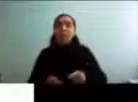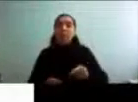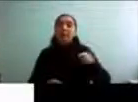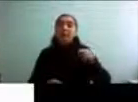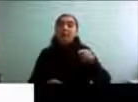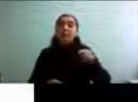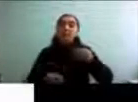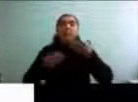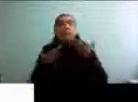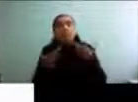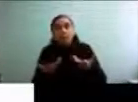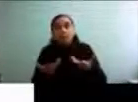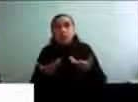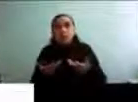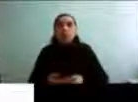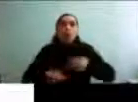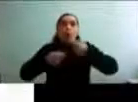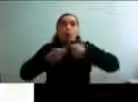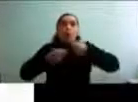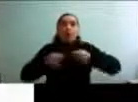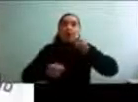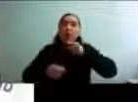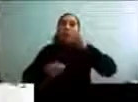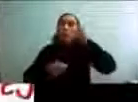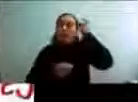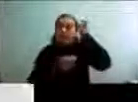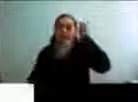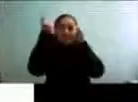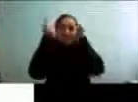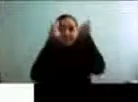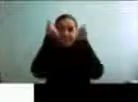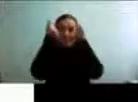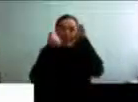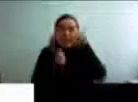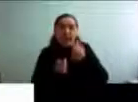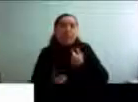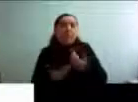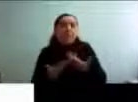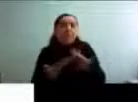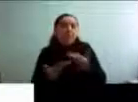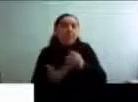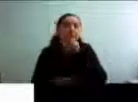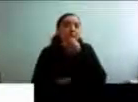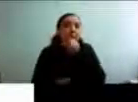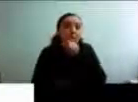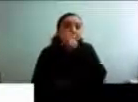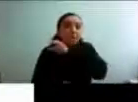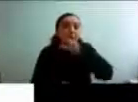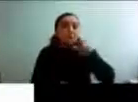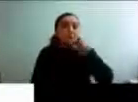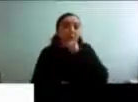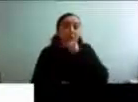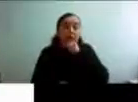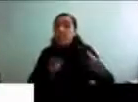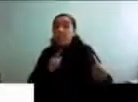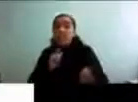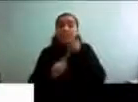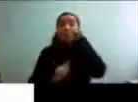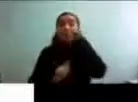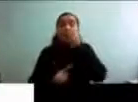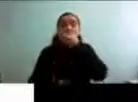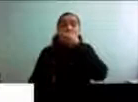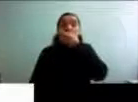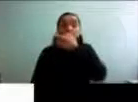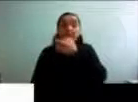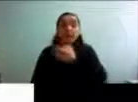envejecimiento y de las personas que envejecemos. Partir primero por algo, que